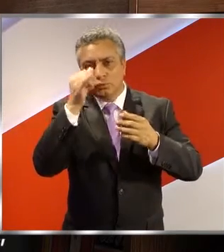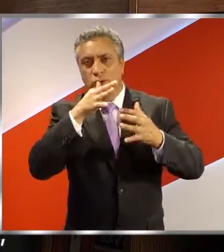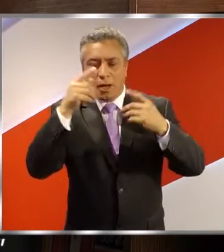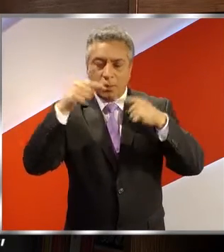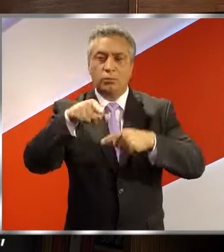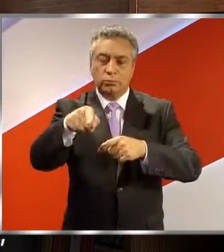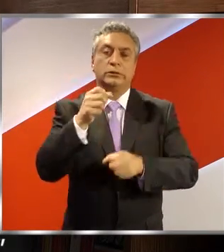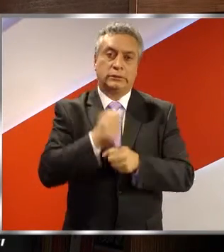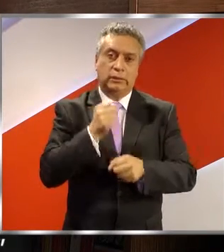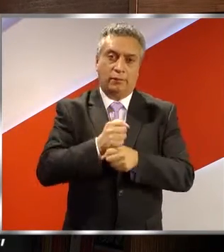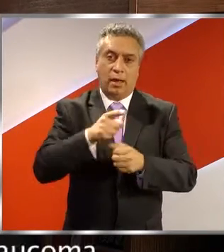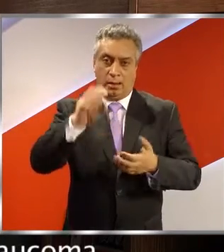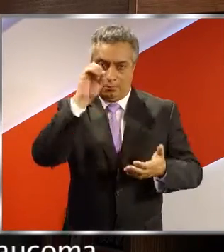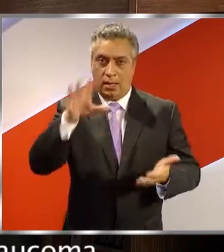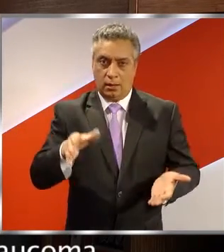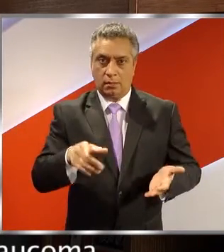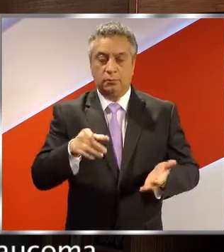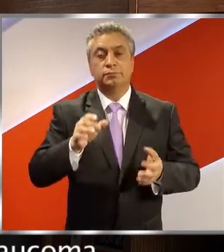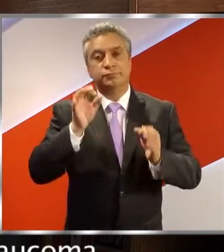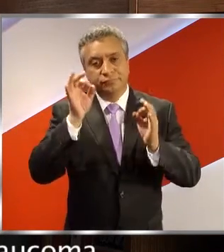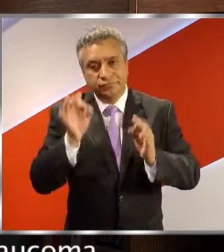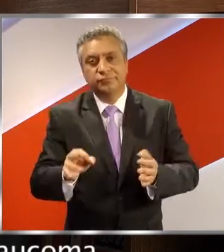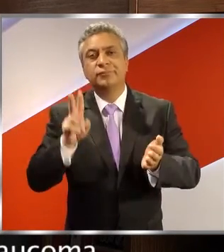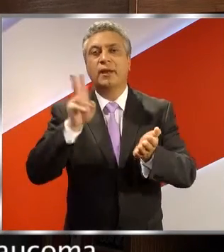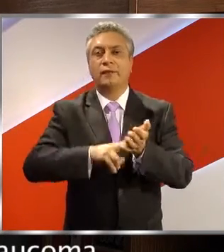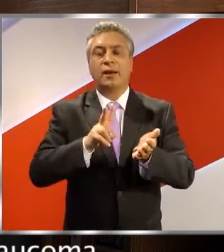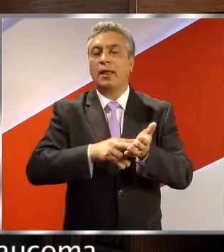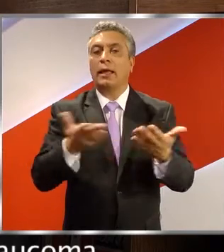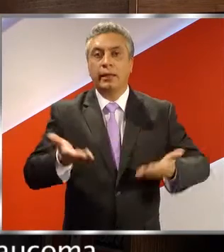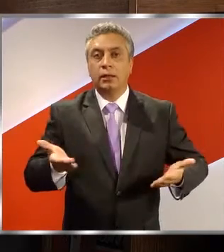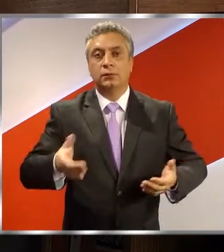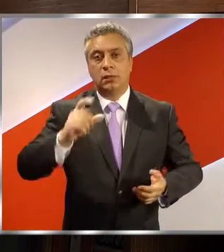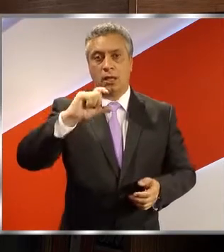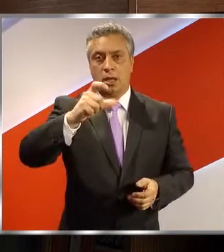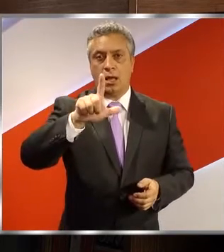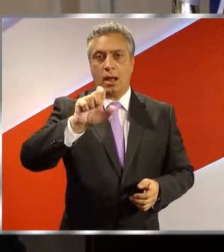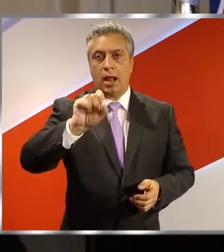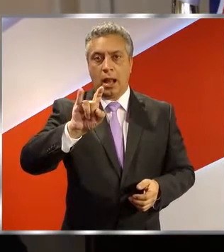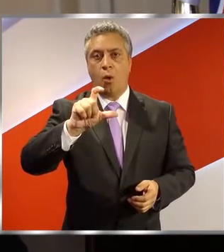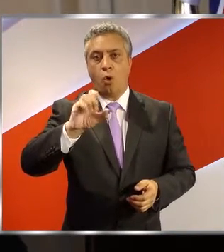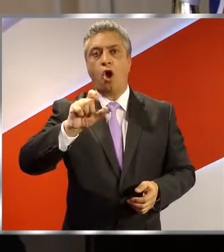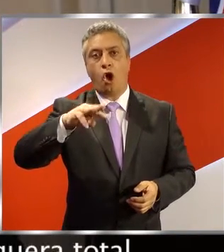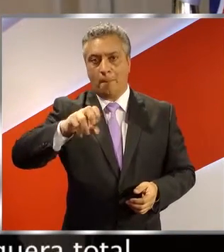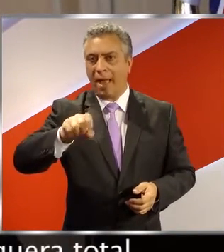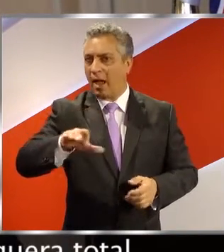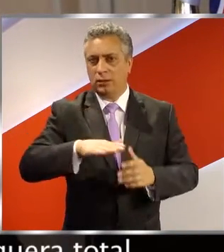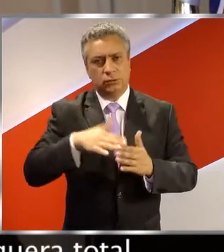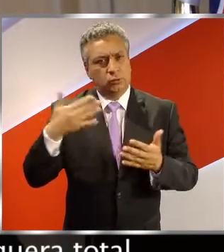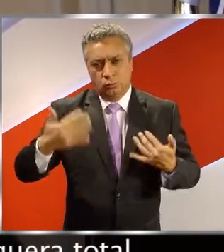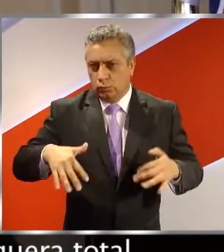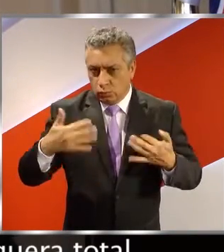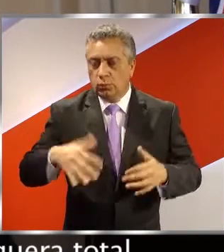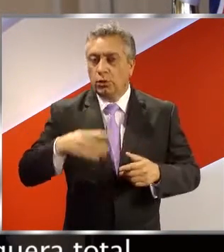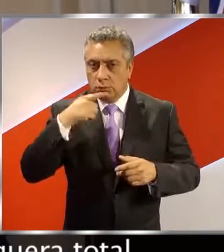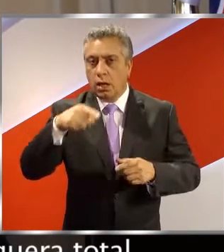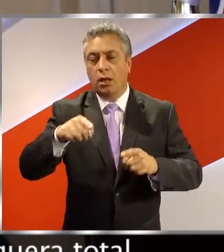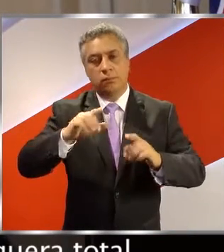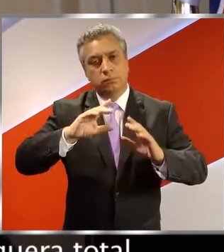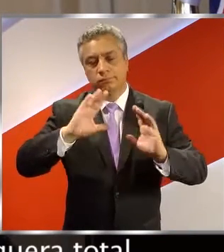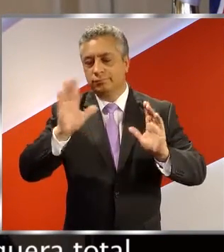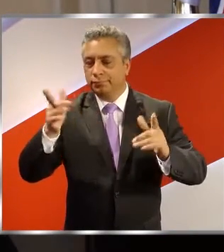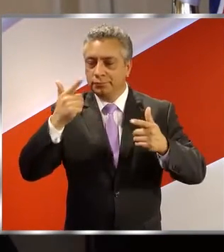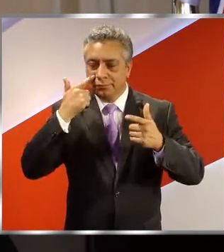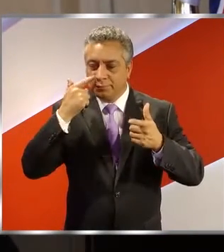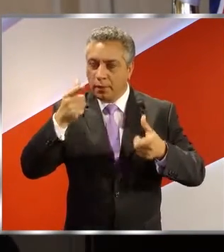por lo que tú haces. La verdad que era un glaucoma muy severo, y que terminaron con una ceguera